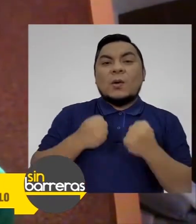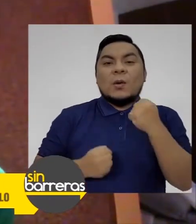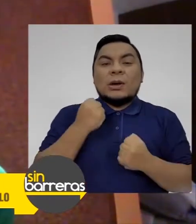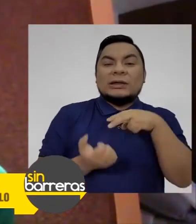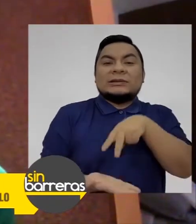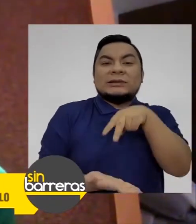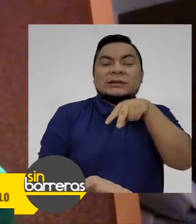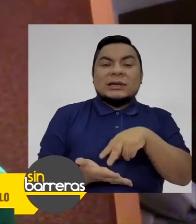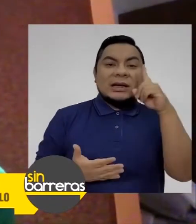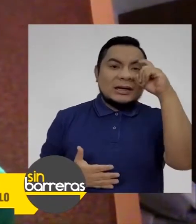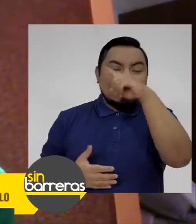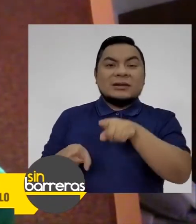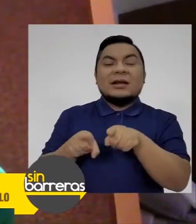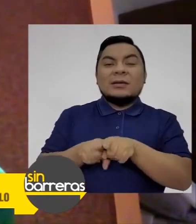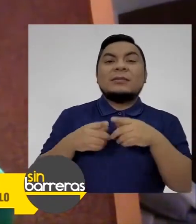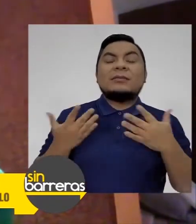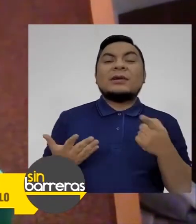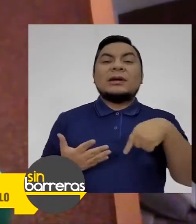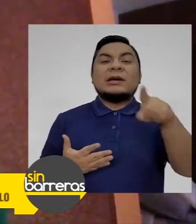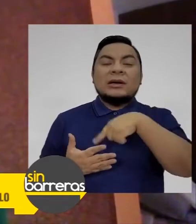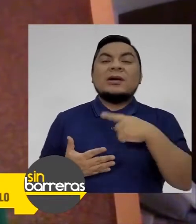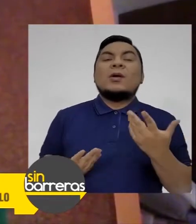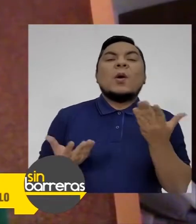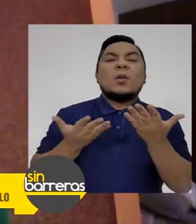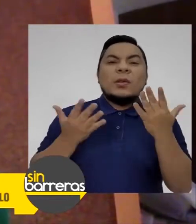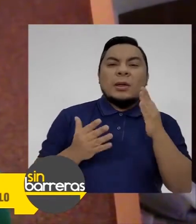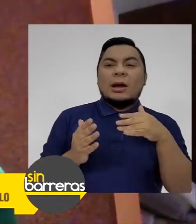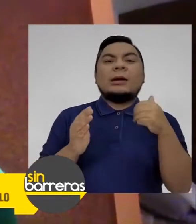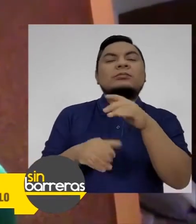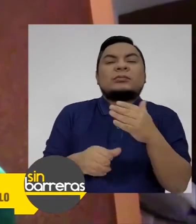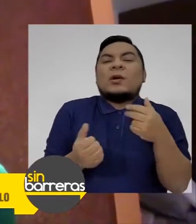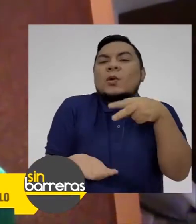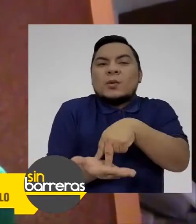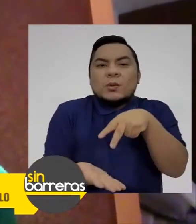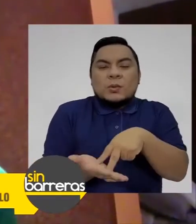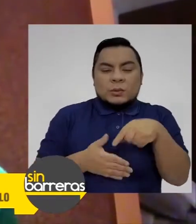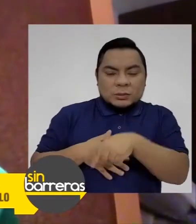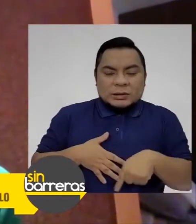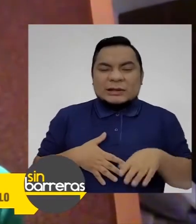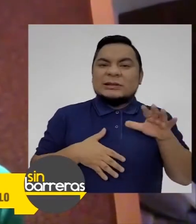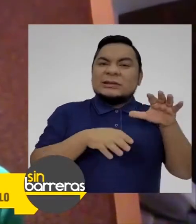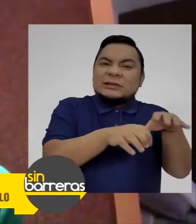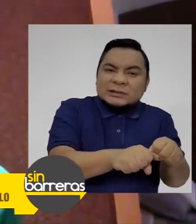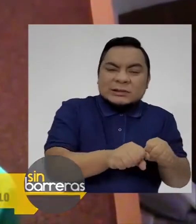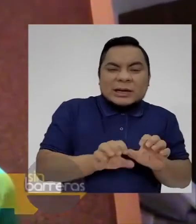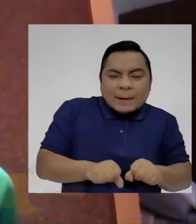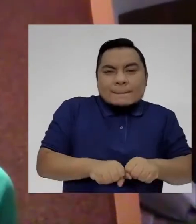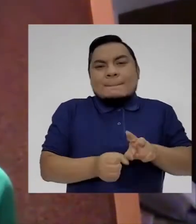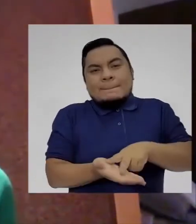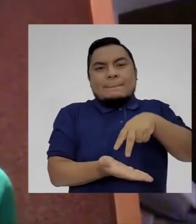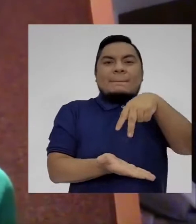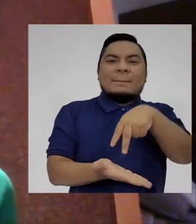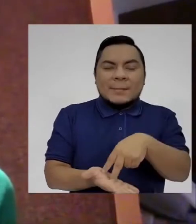saltar, dificultades también para levantarse del suelo. El niño busca dónde apoyarse o se apoya inclusive en sus propias piernitas para levantarse.